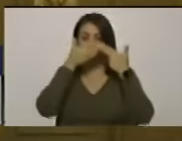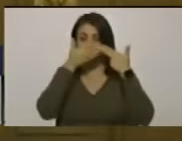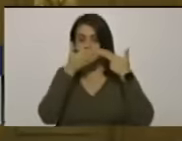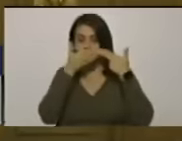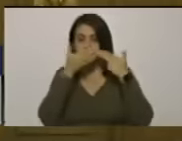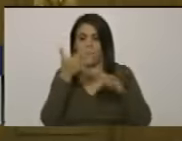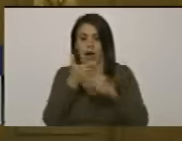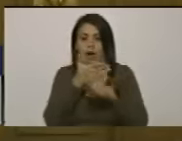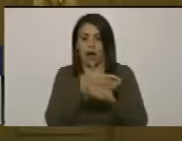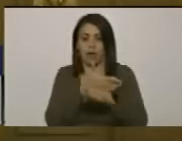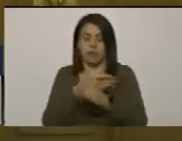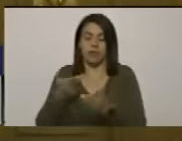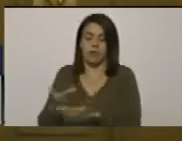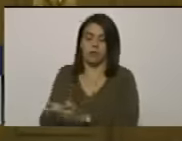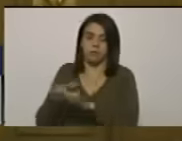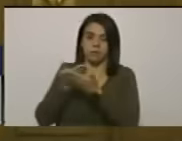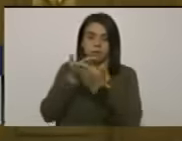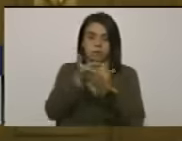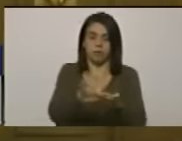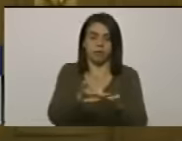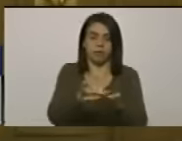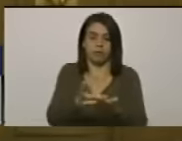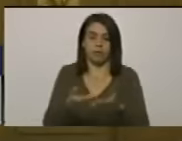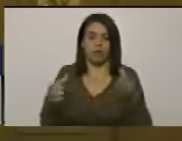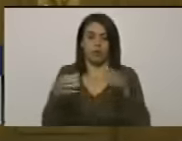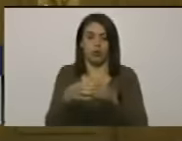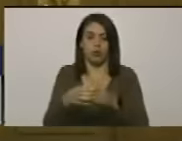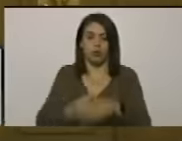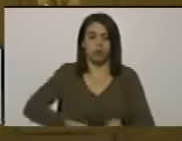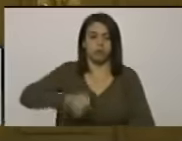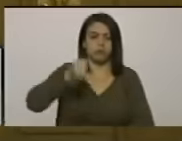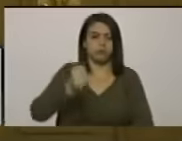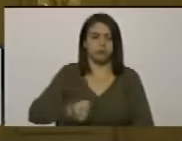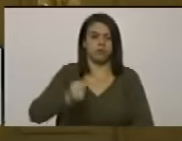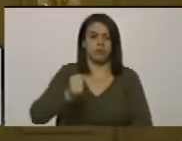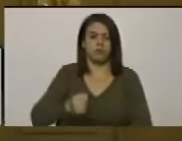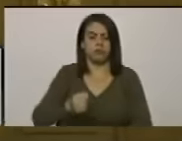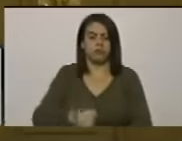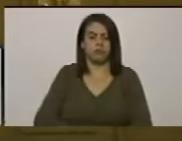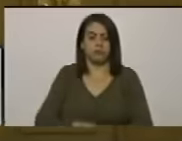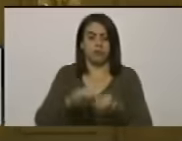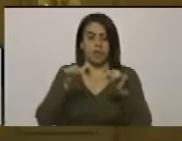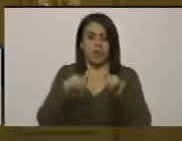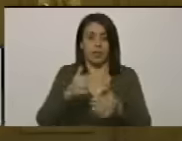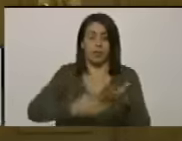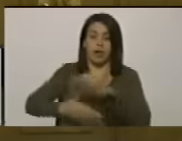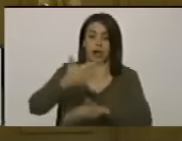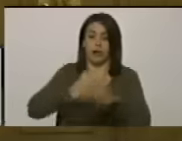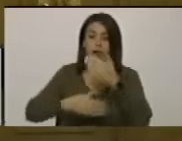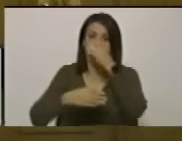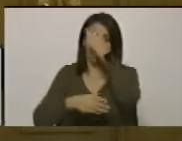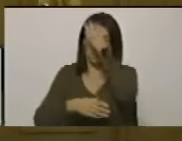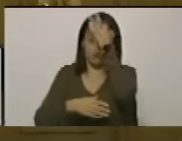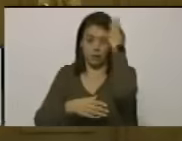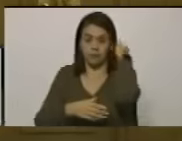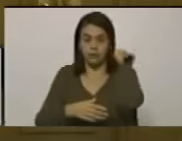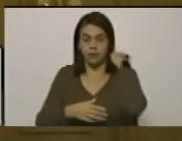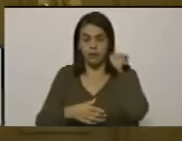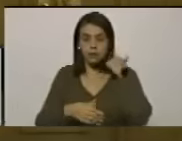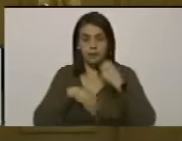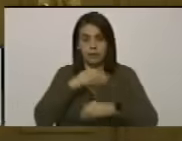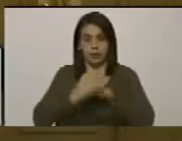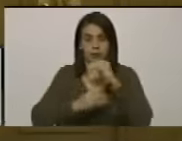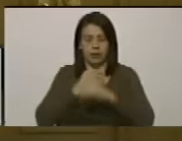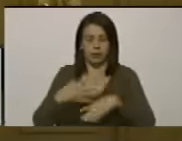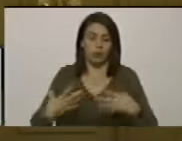ante la entrega de armas del grupo insurgente esta mediación que